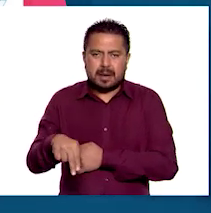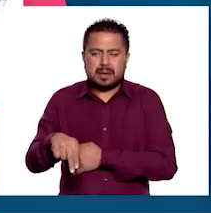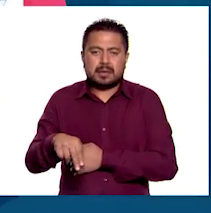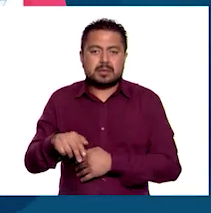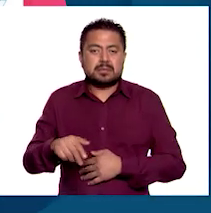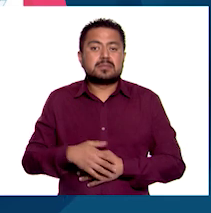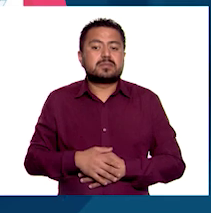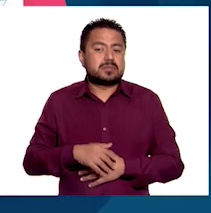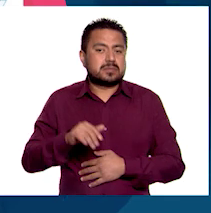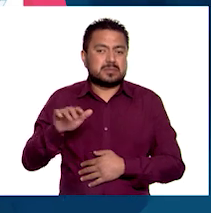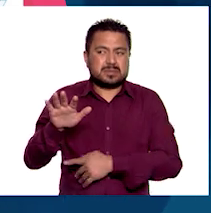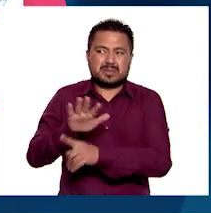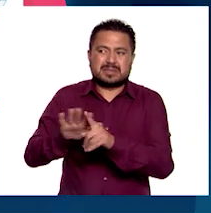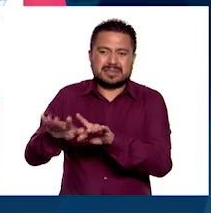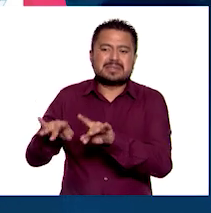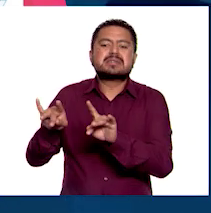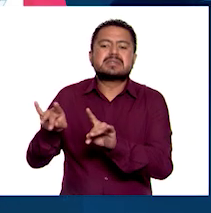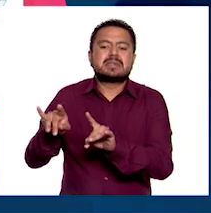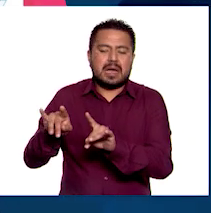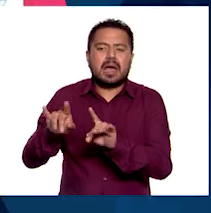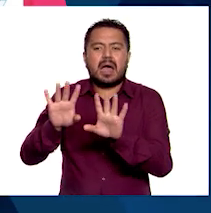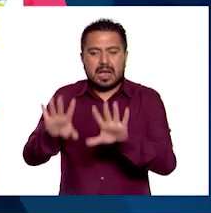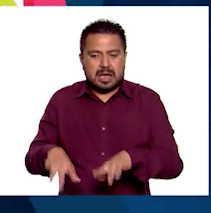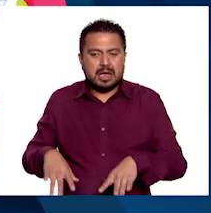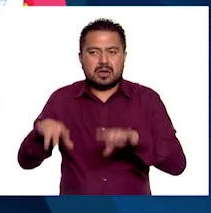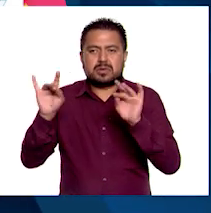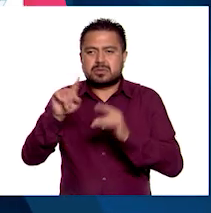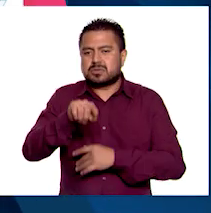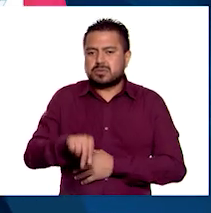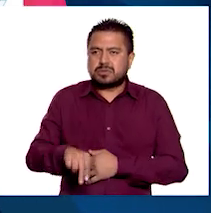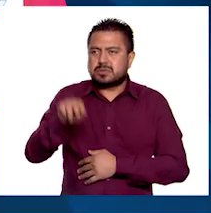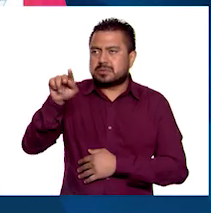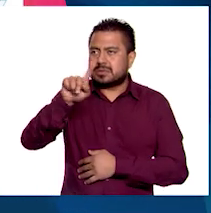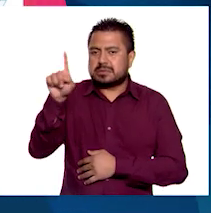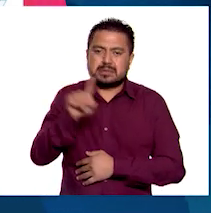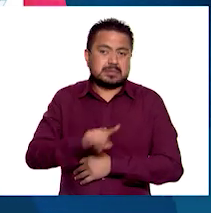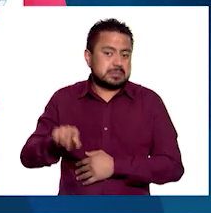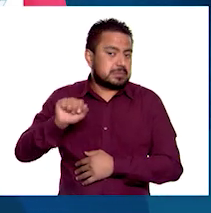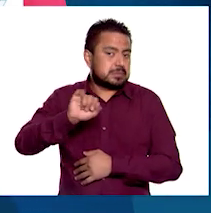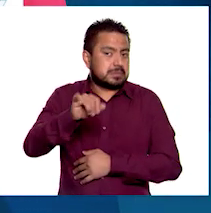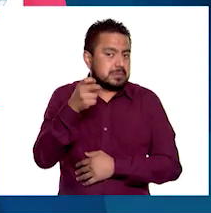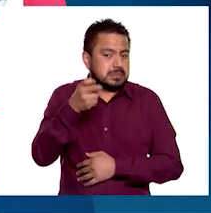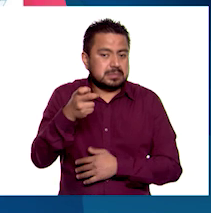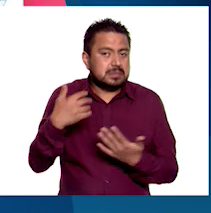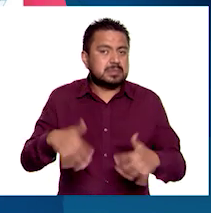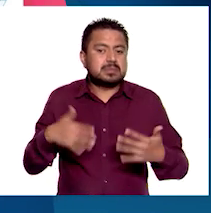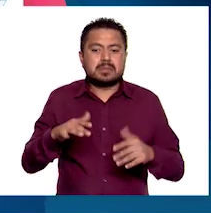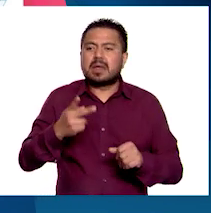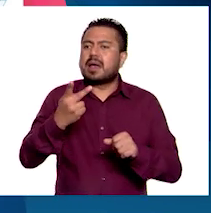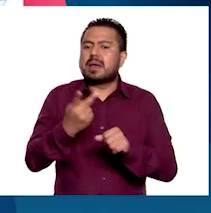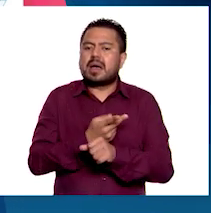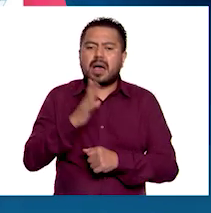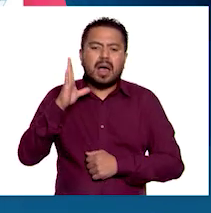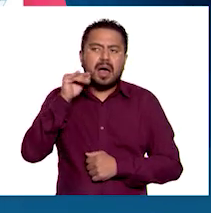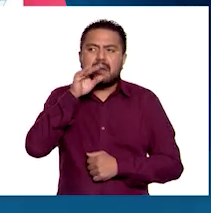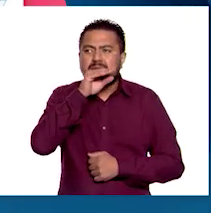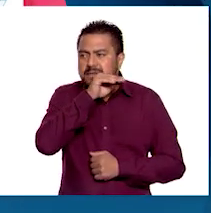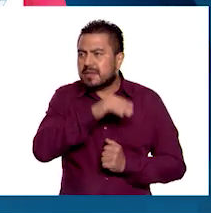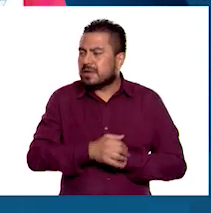Y en Oceanía, por supuesto, que Australia y Nueva Zelanda. Correcto. ¿Y qué sucede con África?